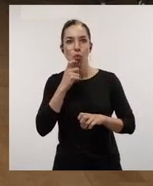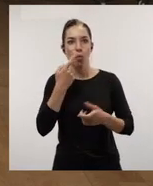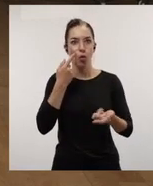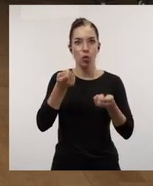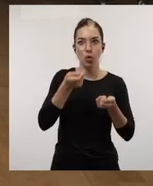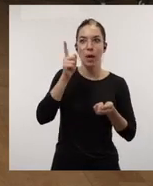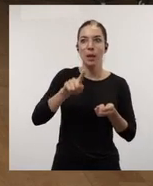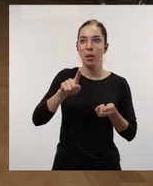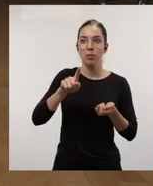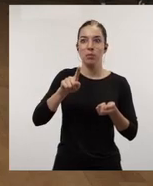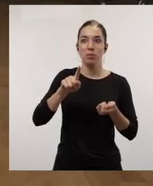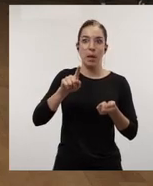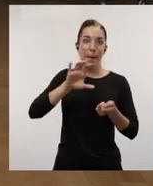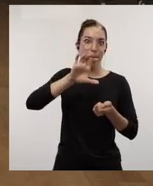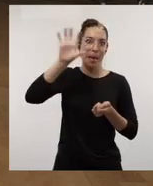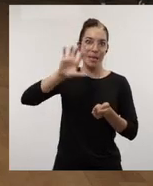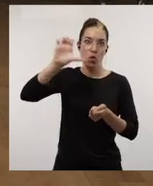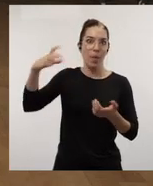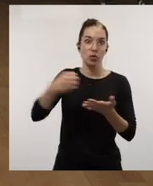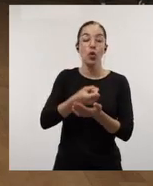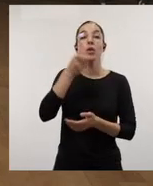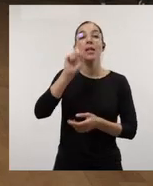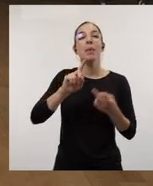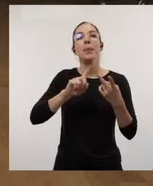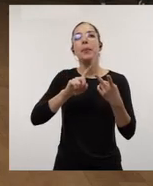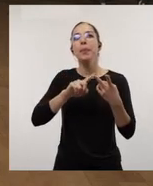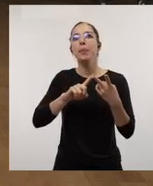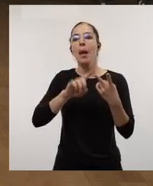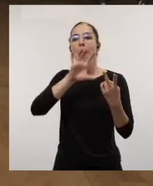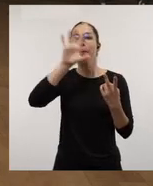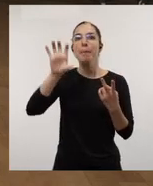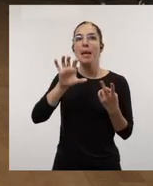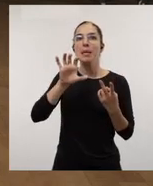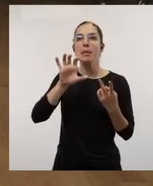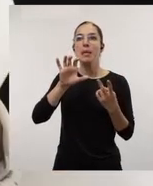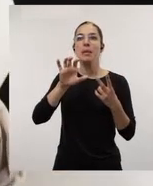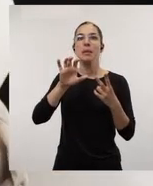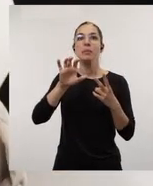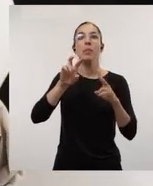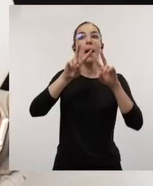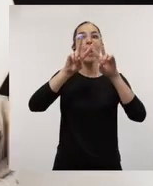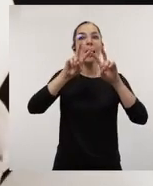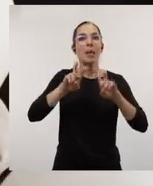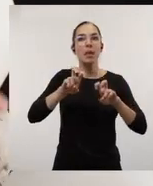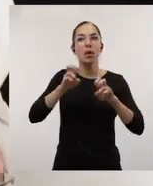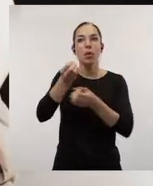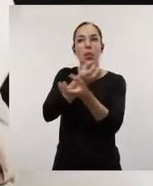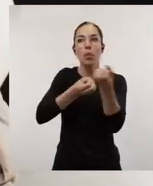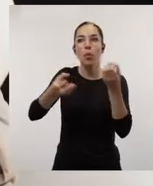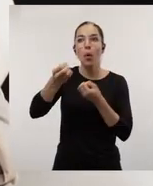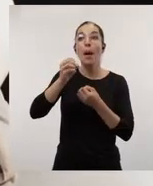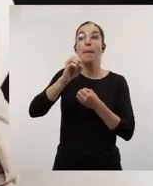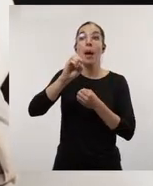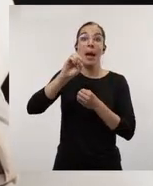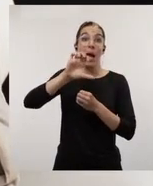y la innovación en todos los países de Europa e incluso cómo estos países tienen que relacionar su investigación con otros países